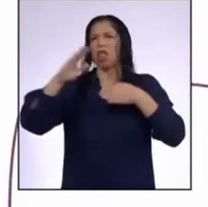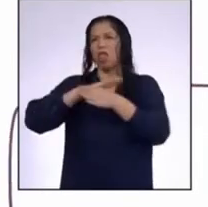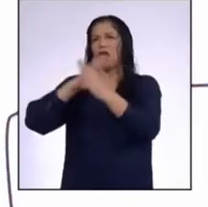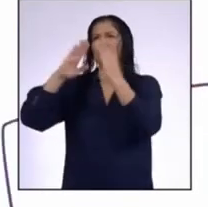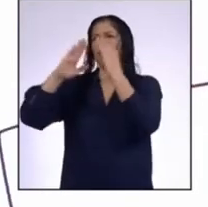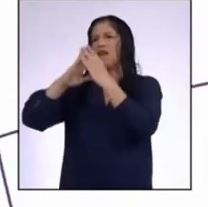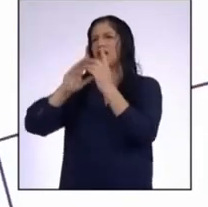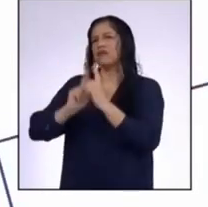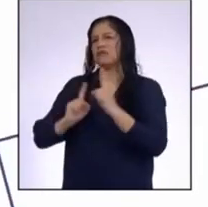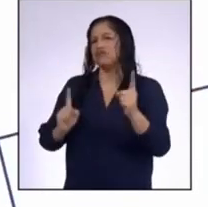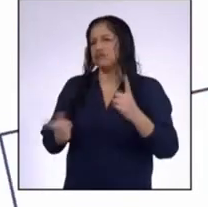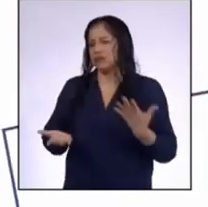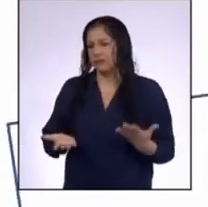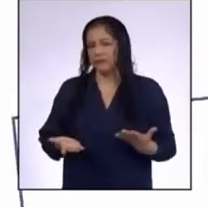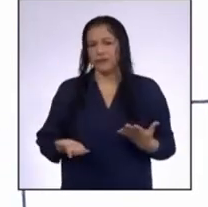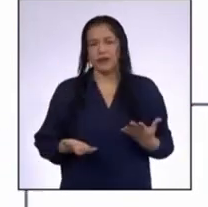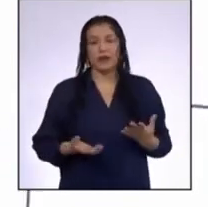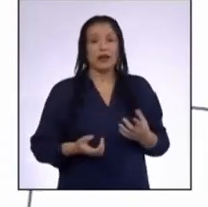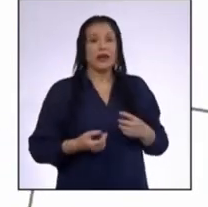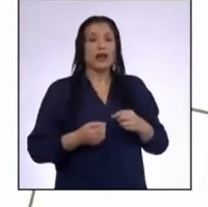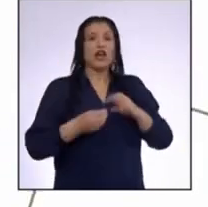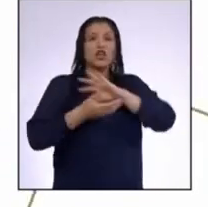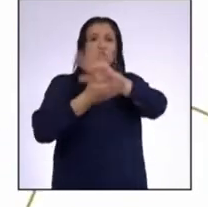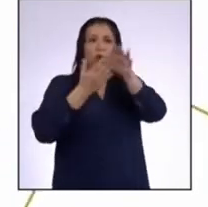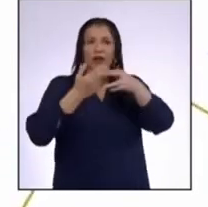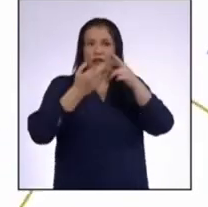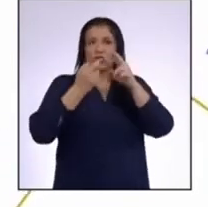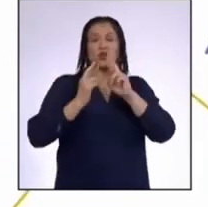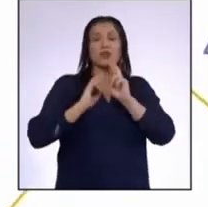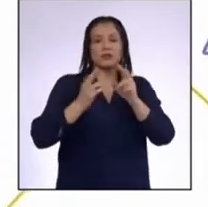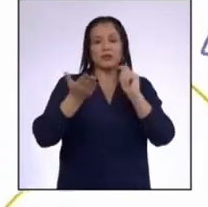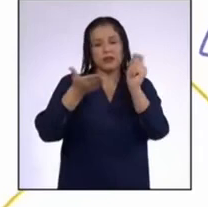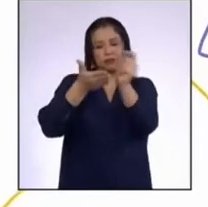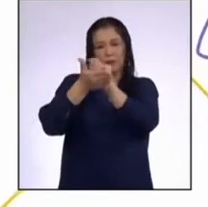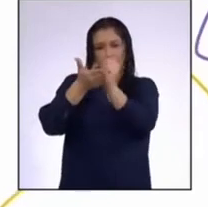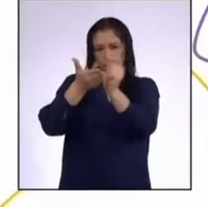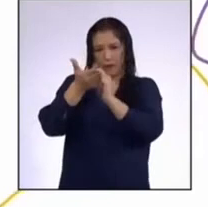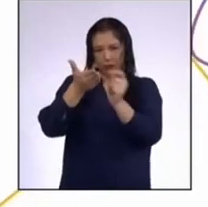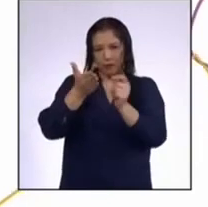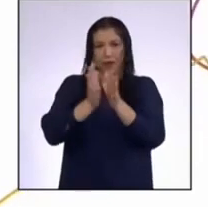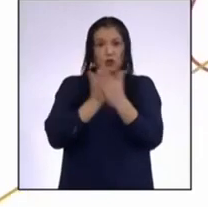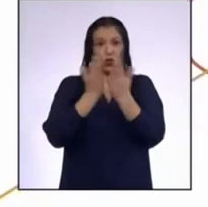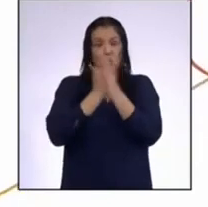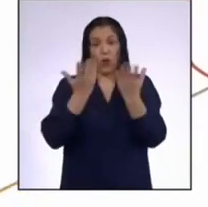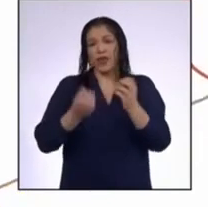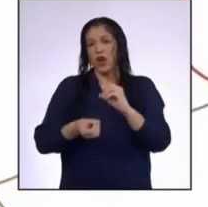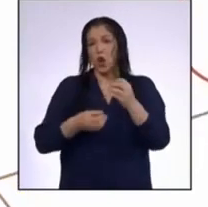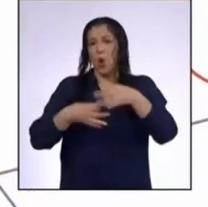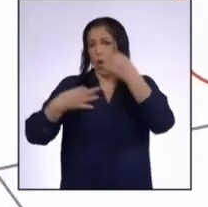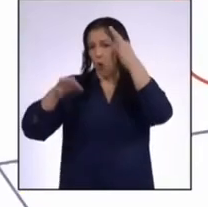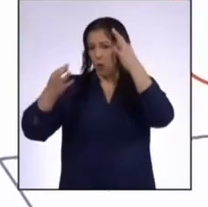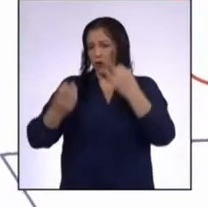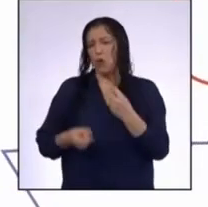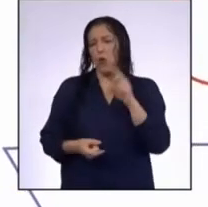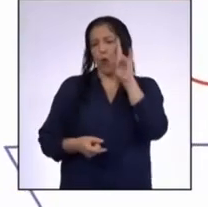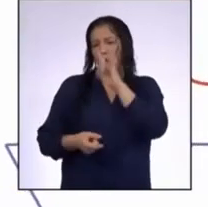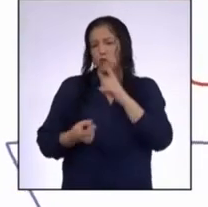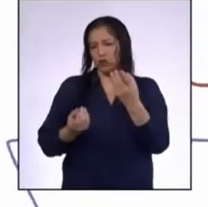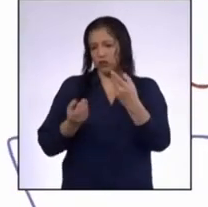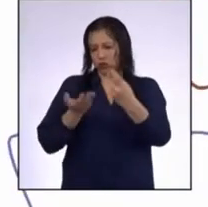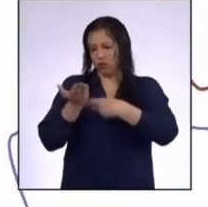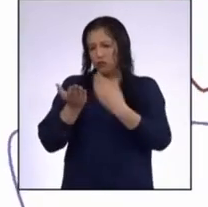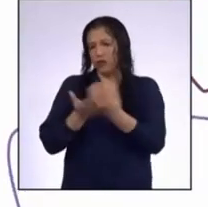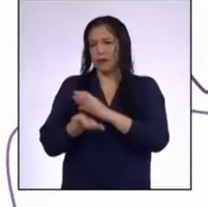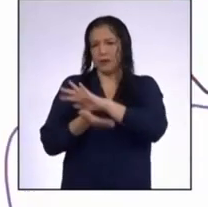que estamos atravesando? Registra tus respuestas por escrito en tu cuaderno O lo que utilices en casa para tus apuntes